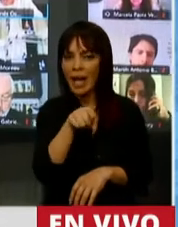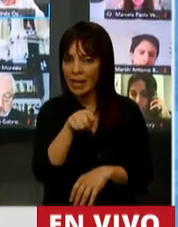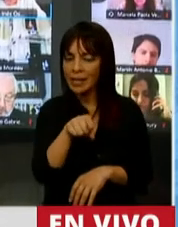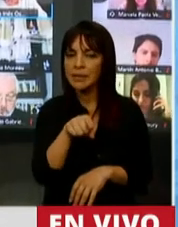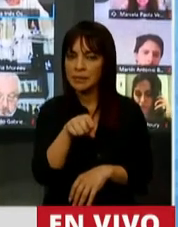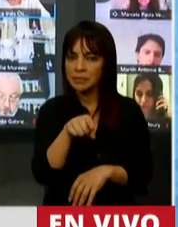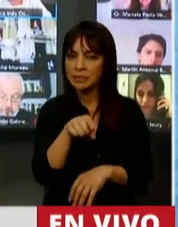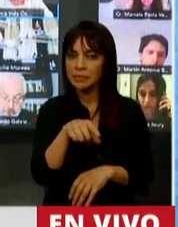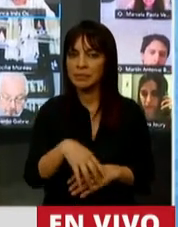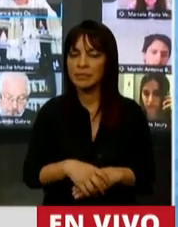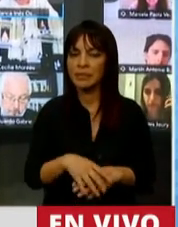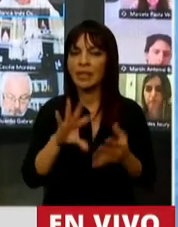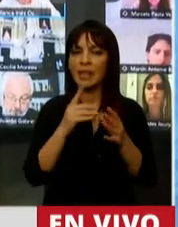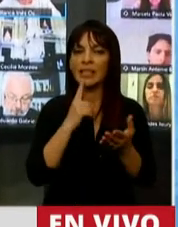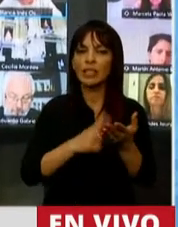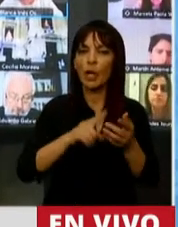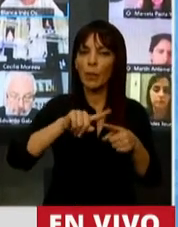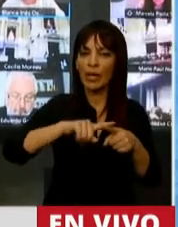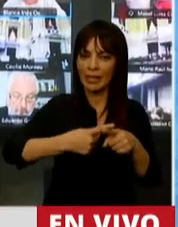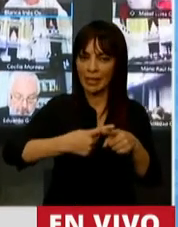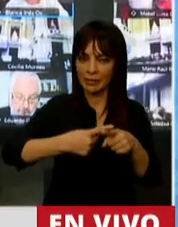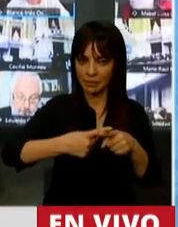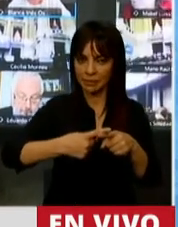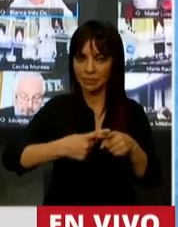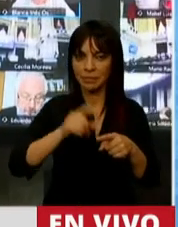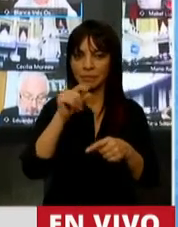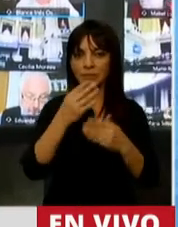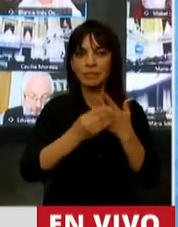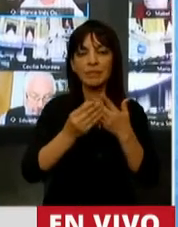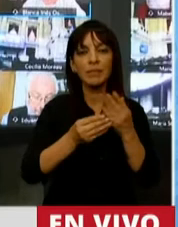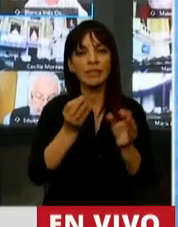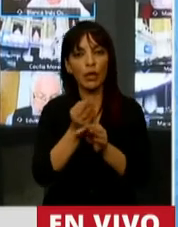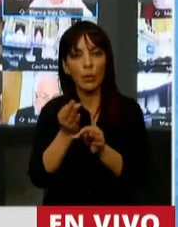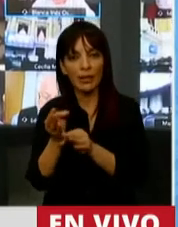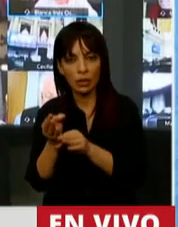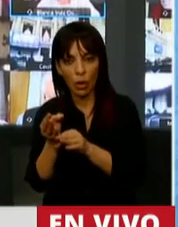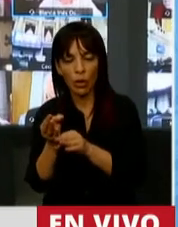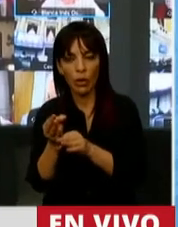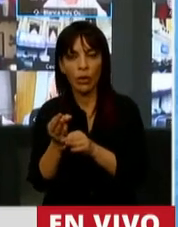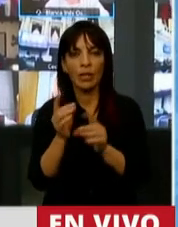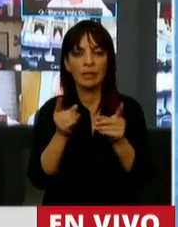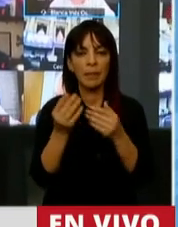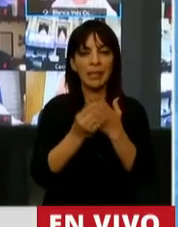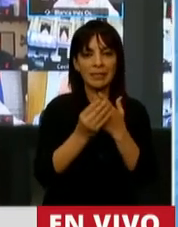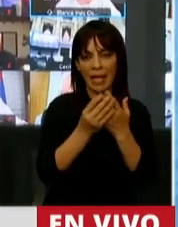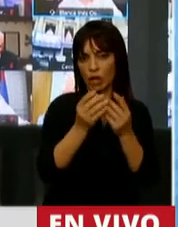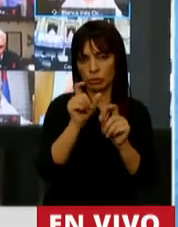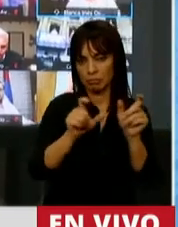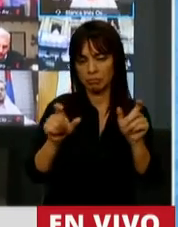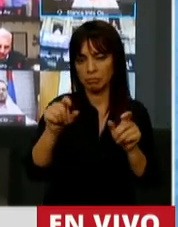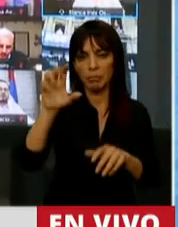las políticas llevadas a cabo por el Ministerio de Educación de la Nación y por los ministerios